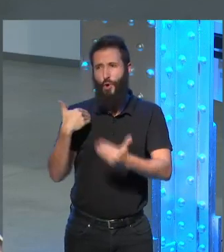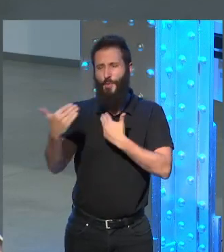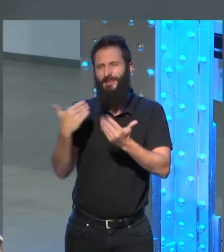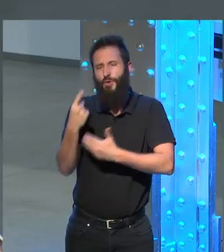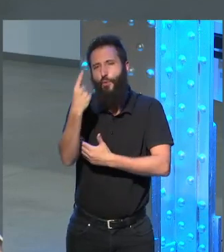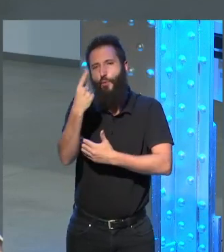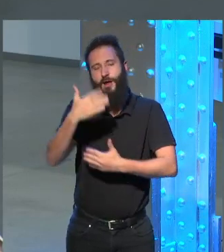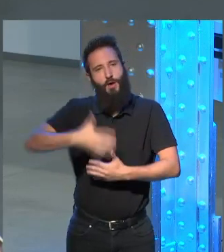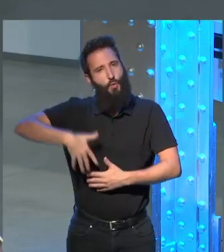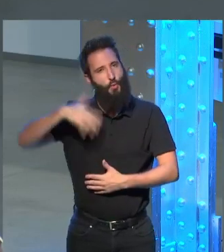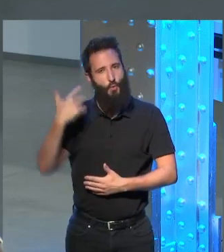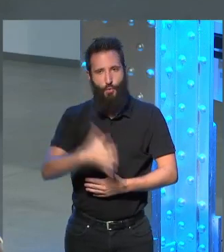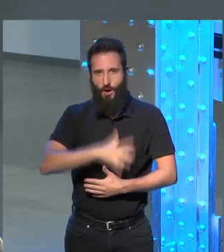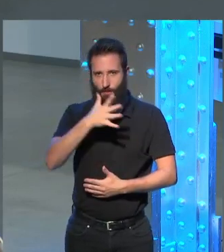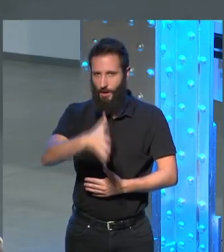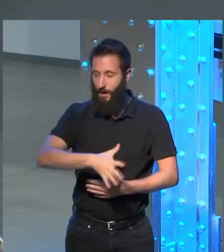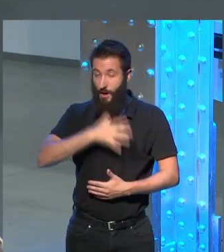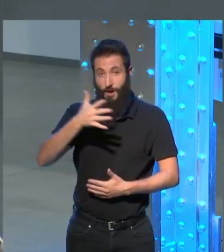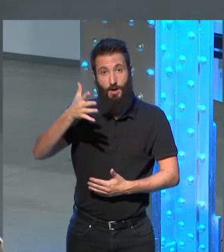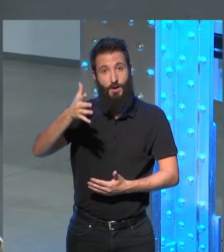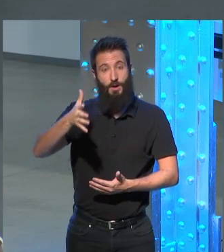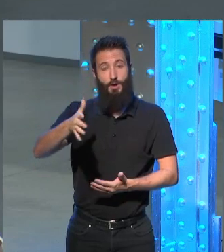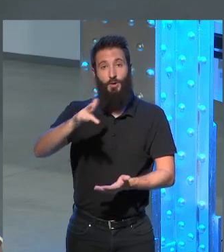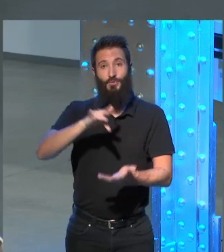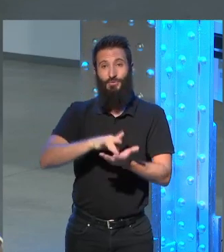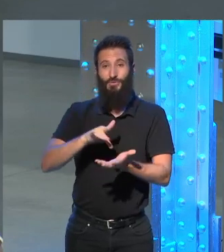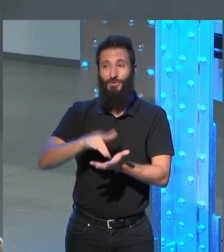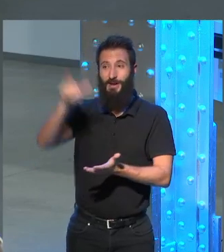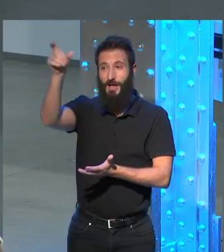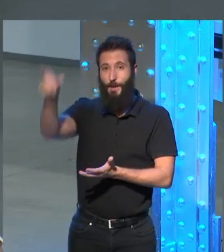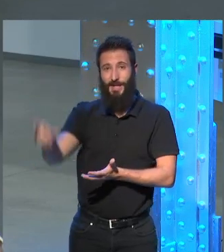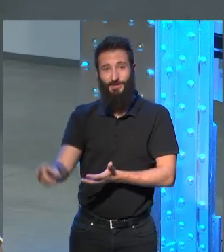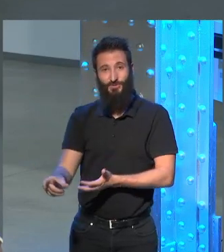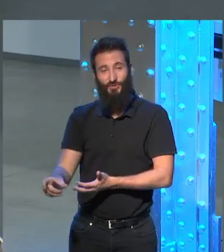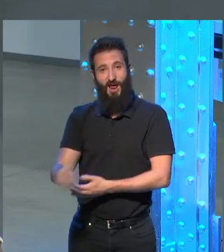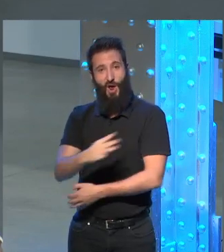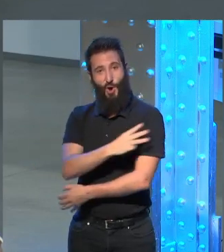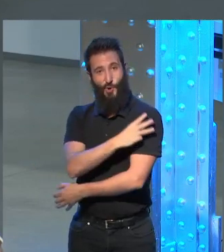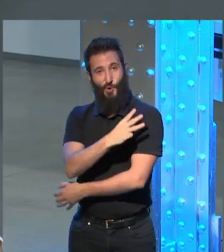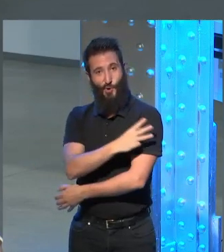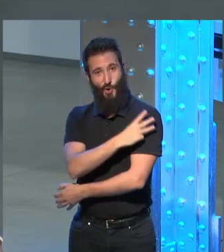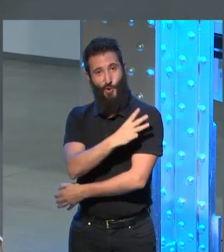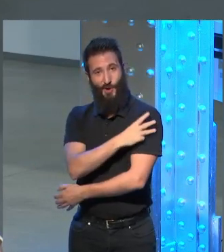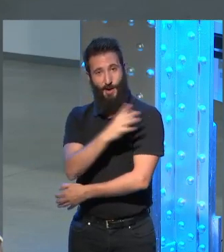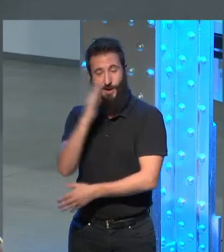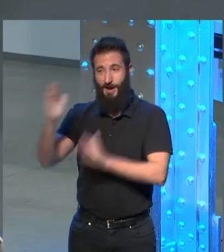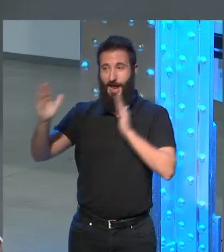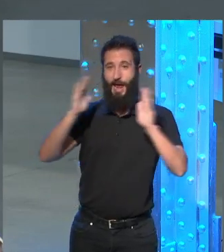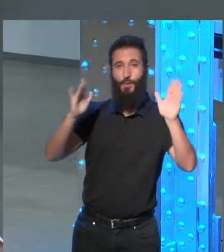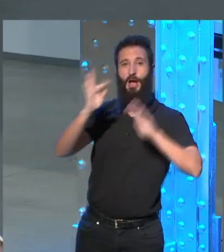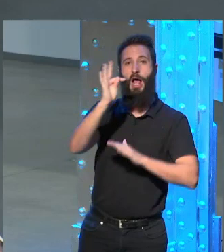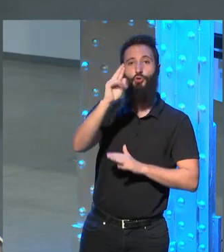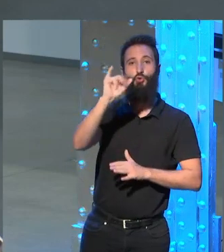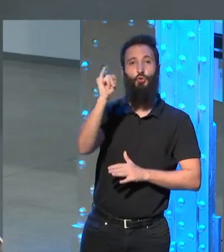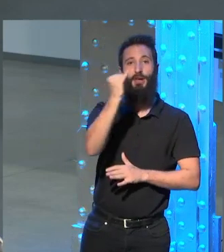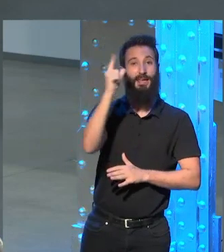impresionantes que tuve que fue con un coronel que en la época de Trujillo fue uno de los